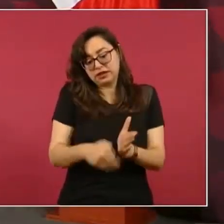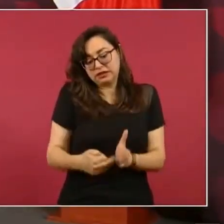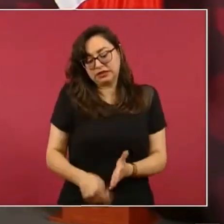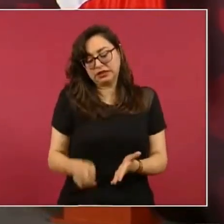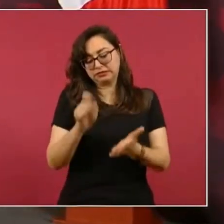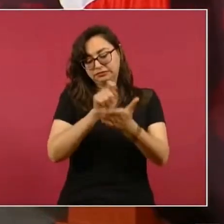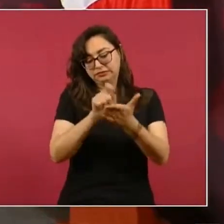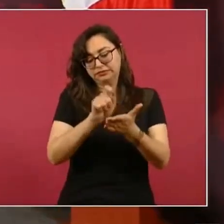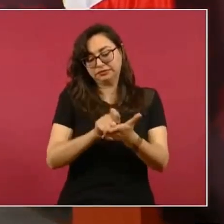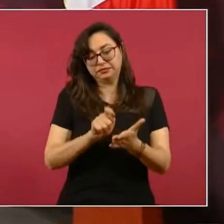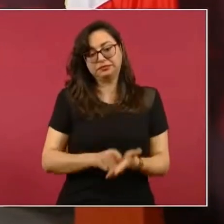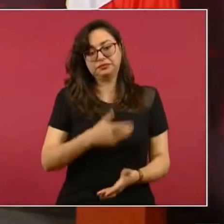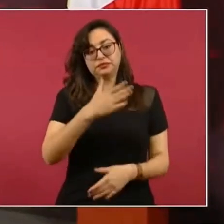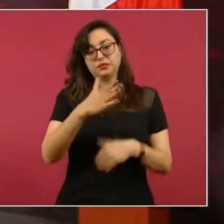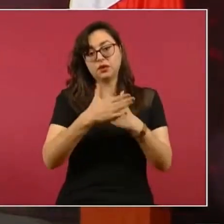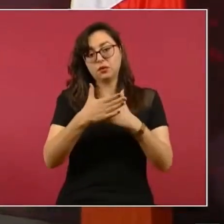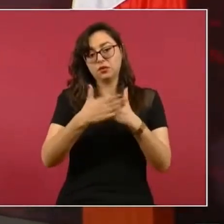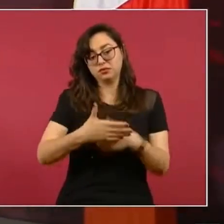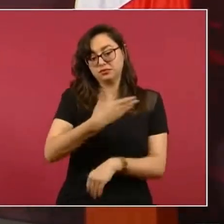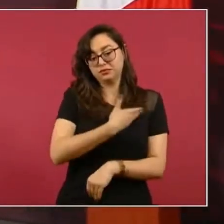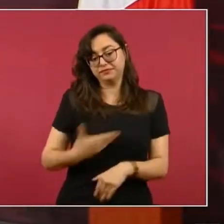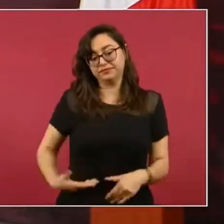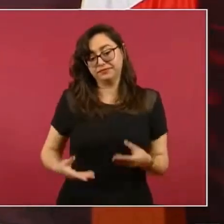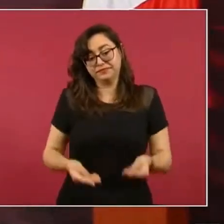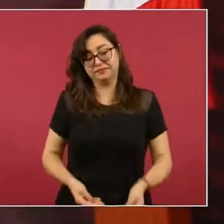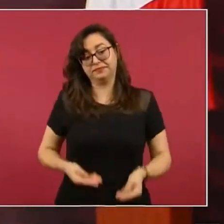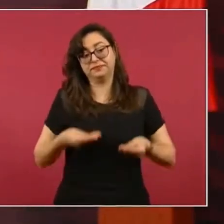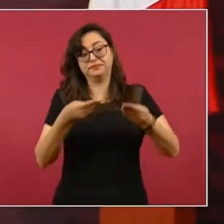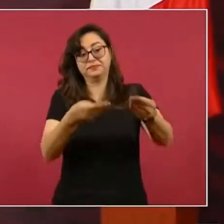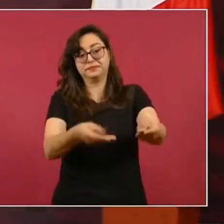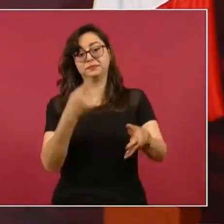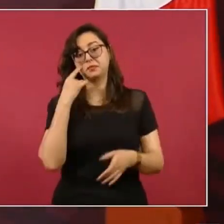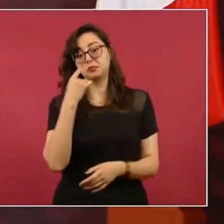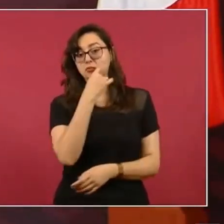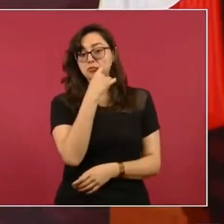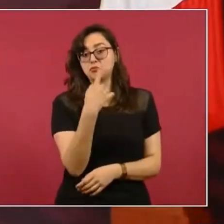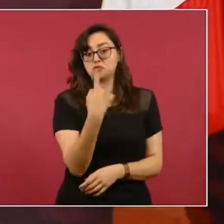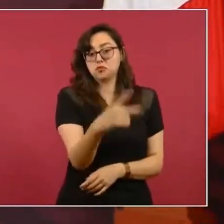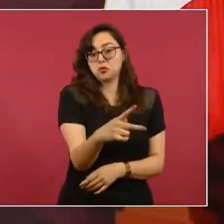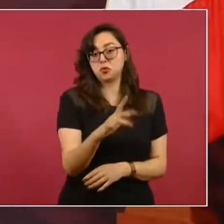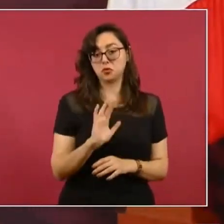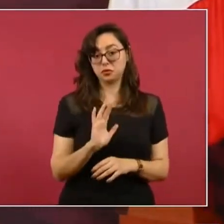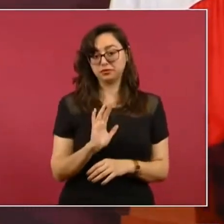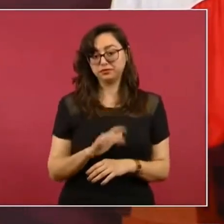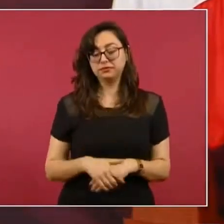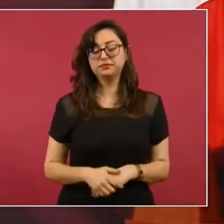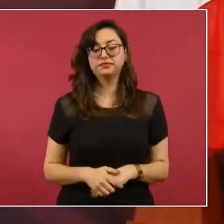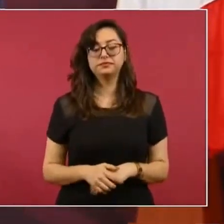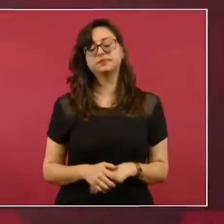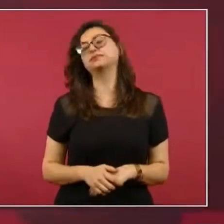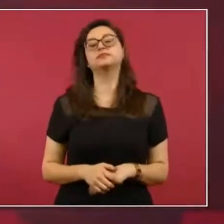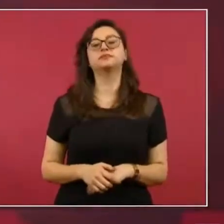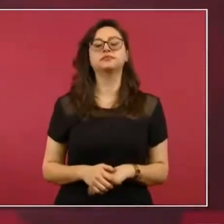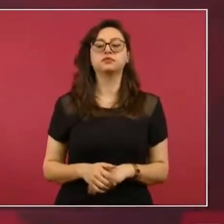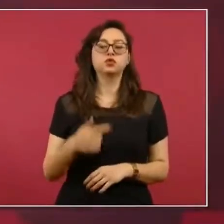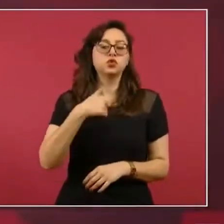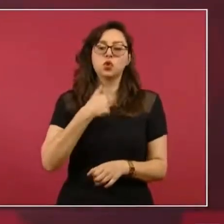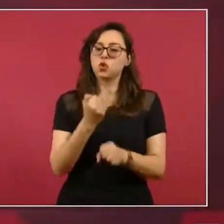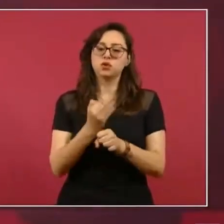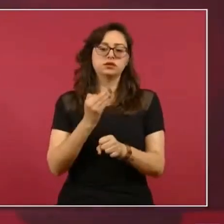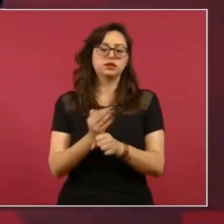ya no tengo tiempo.